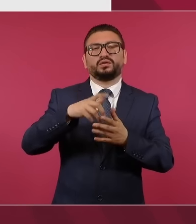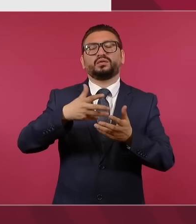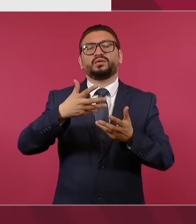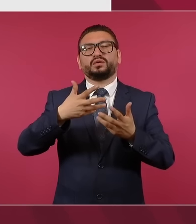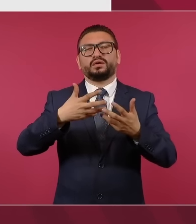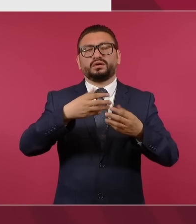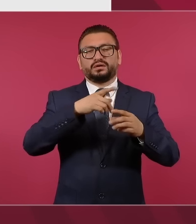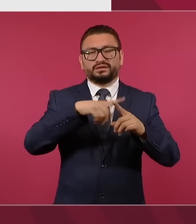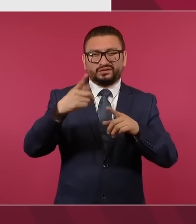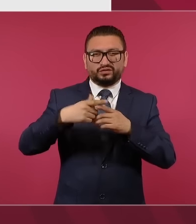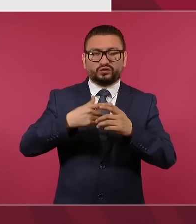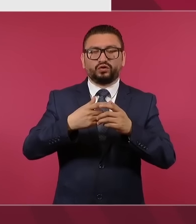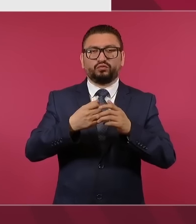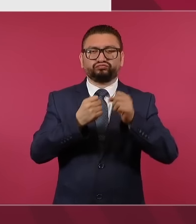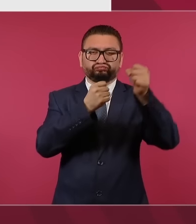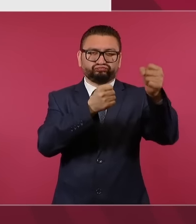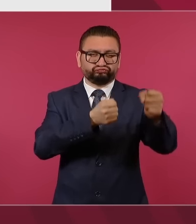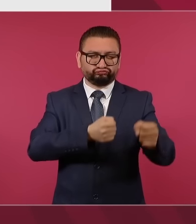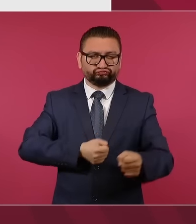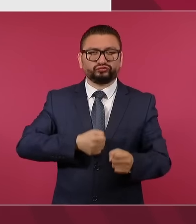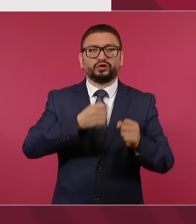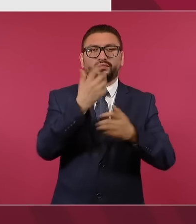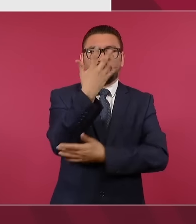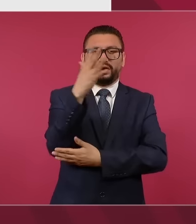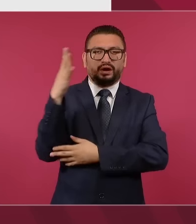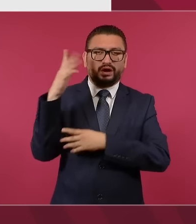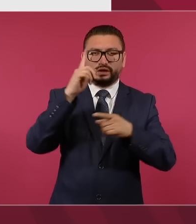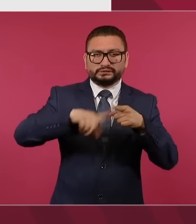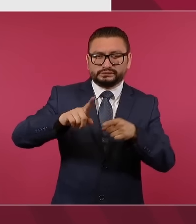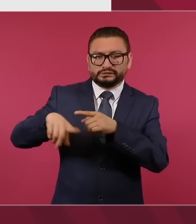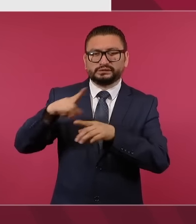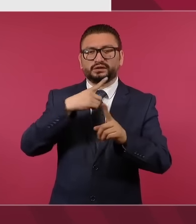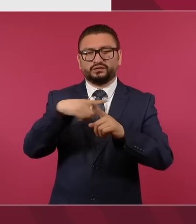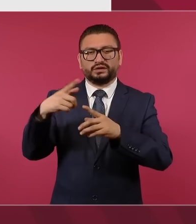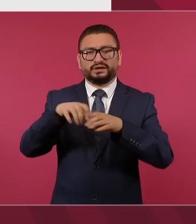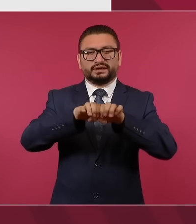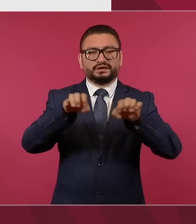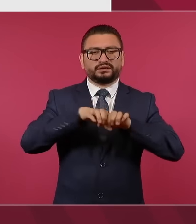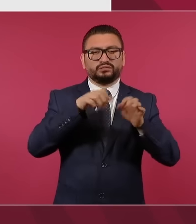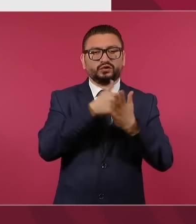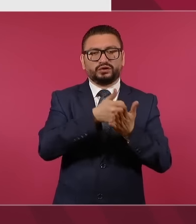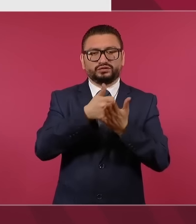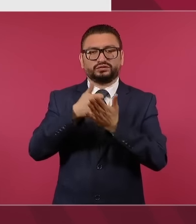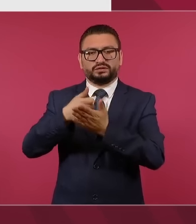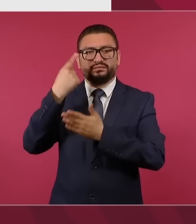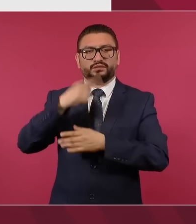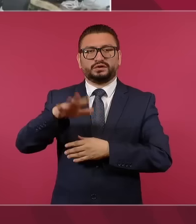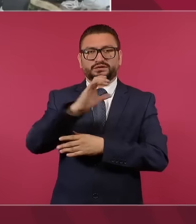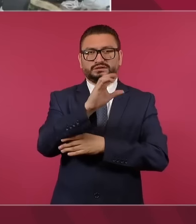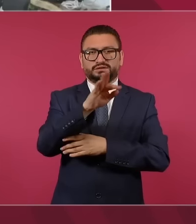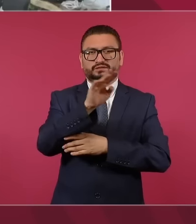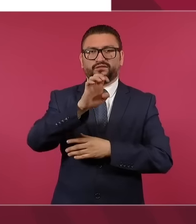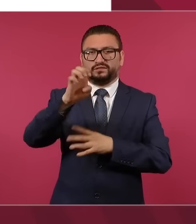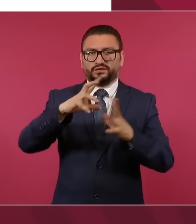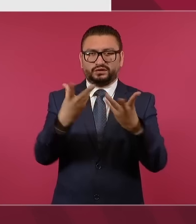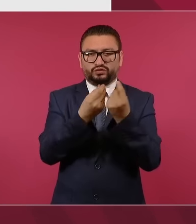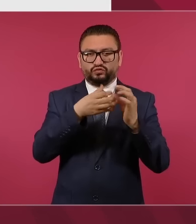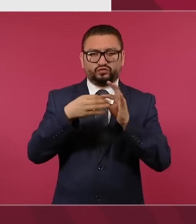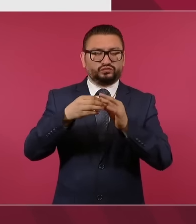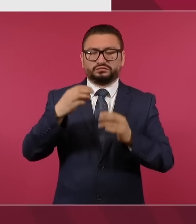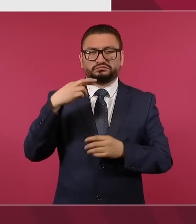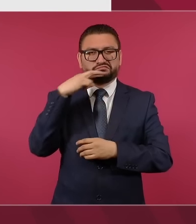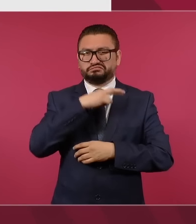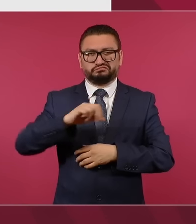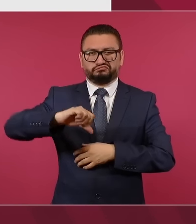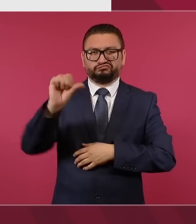motosierras, con todo el equipo, por nos dar la oportunidad de ayudar a la población con todo el equipo de CFE de manera inmediata.